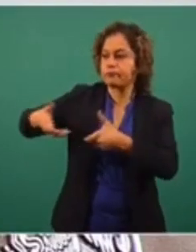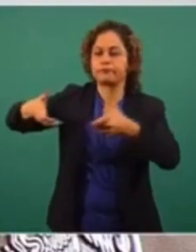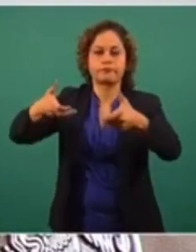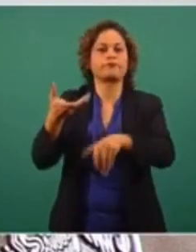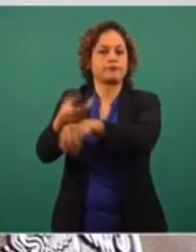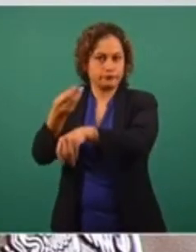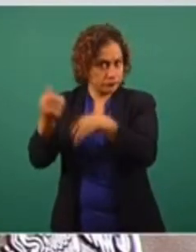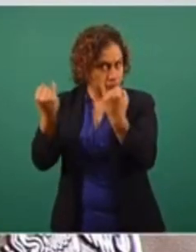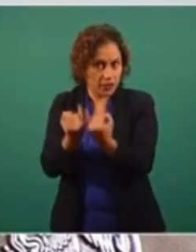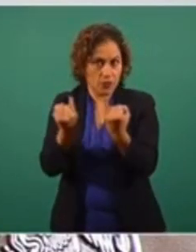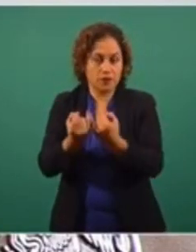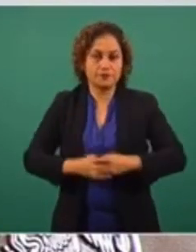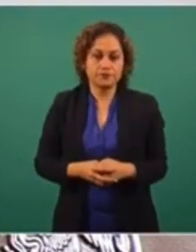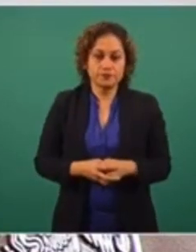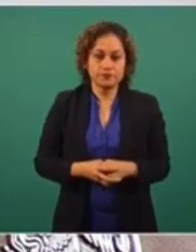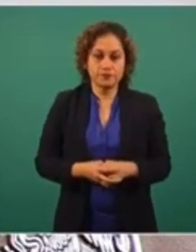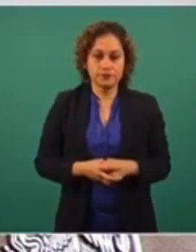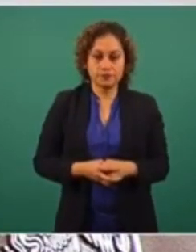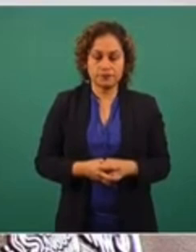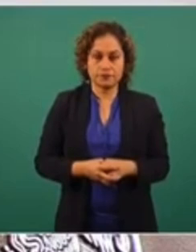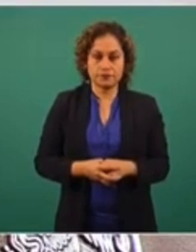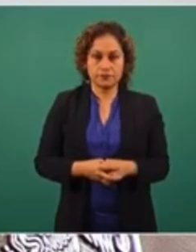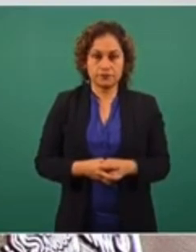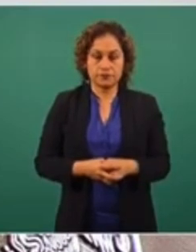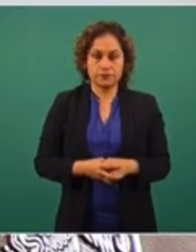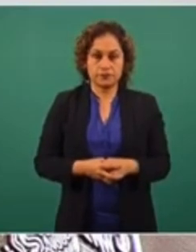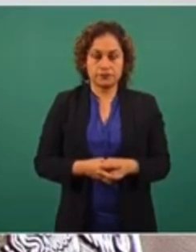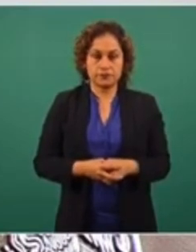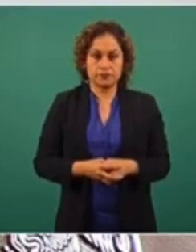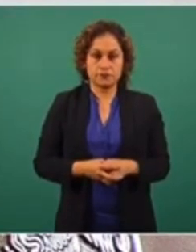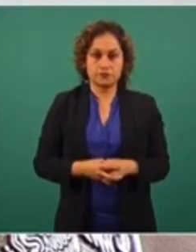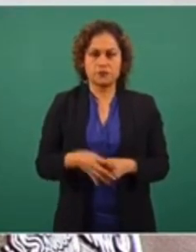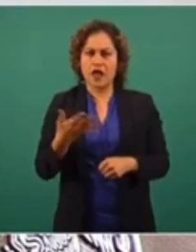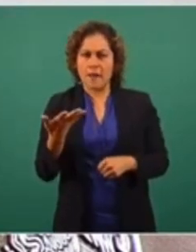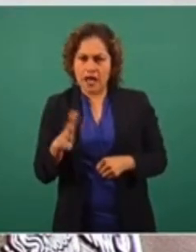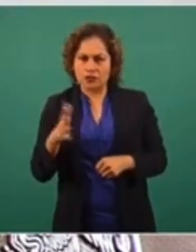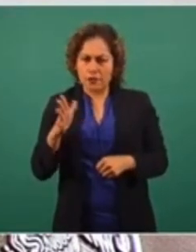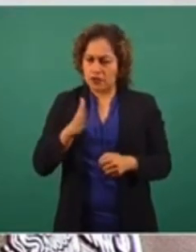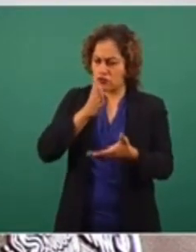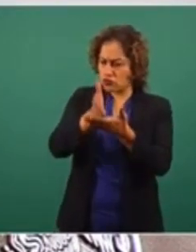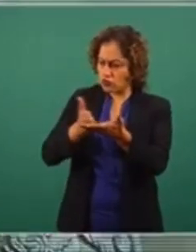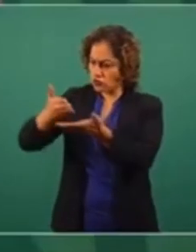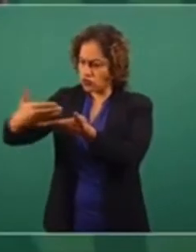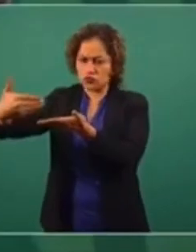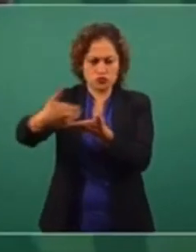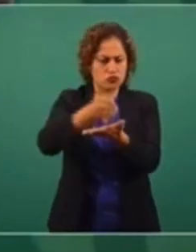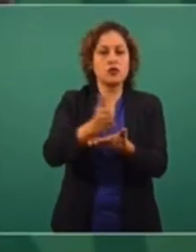están trabajando alrededor de 10 frentes distintos,